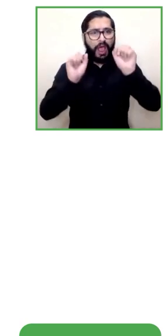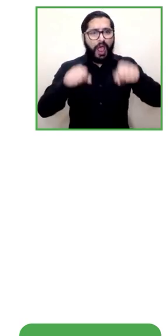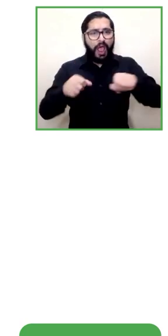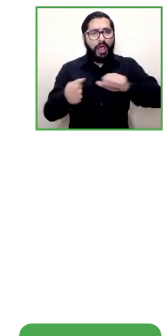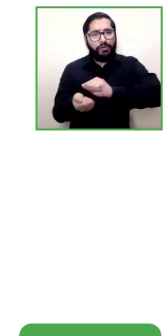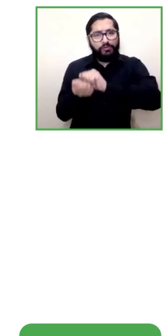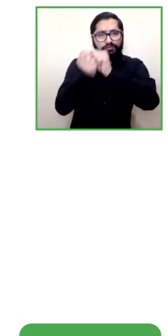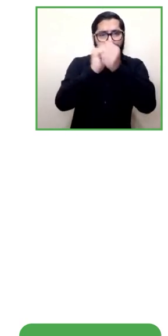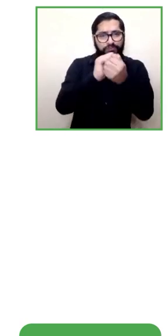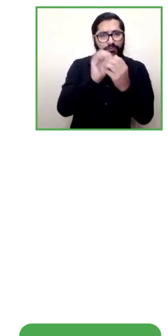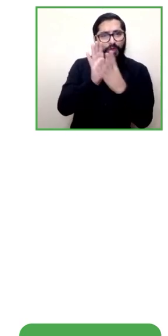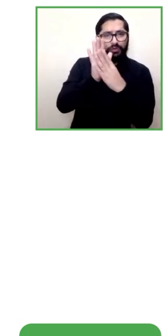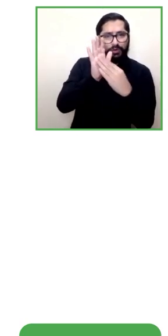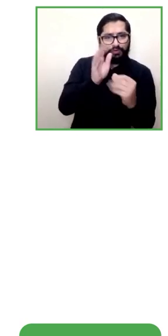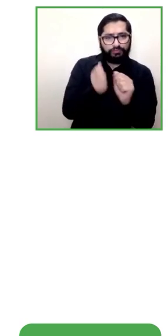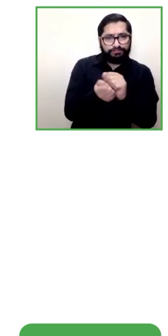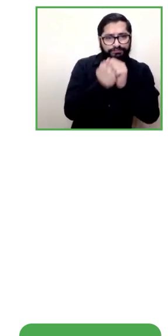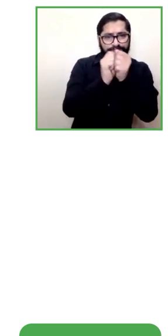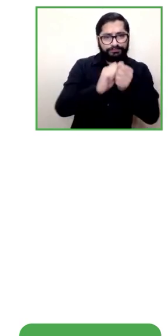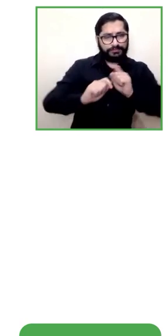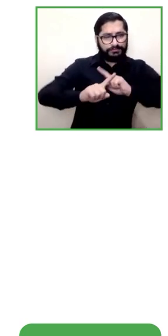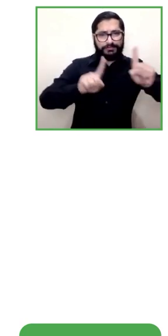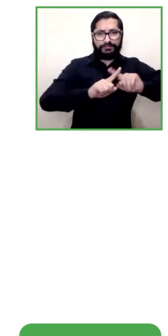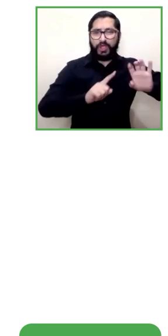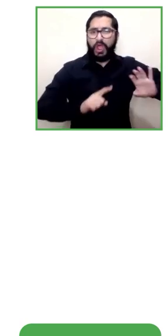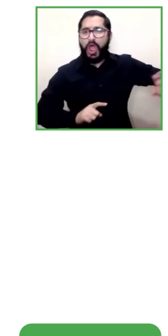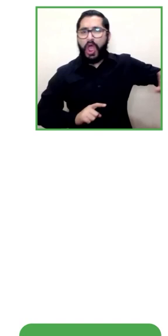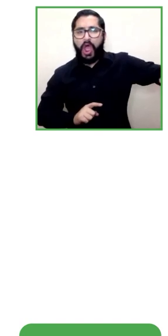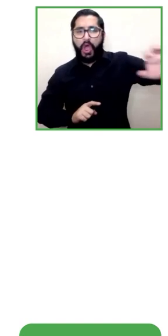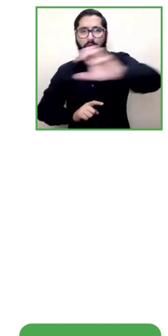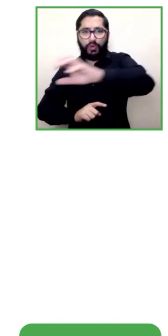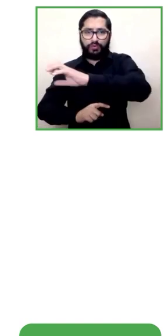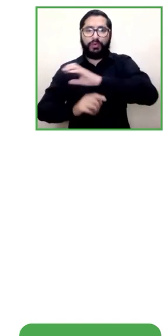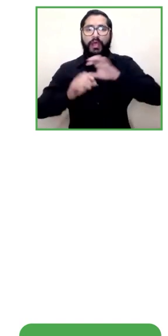para asociarse con asociaciones locales también